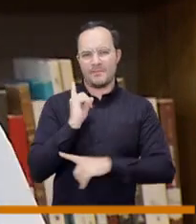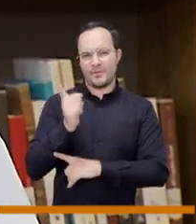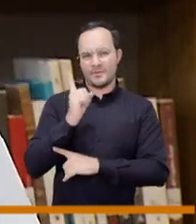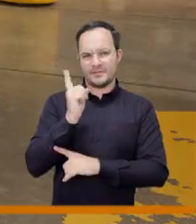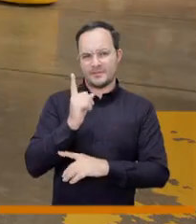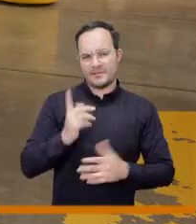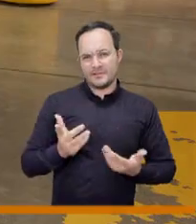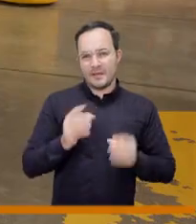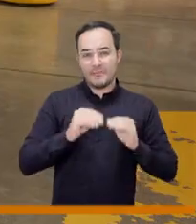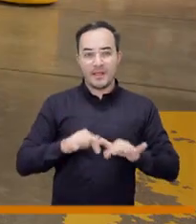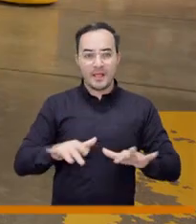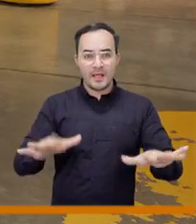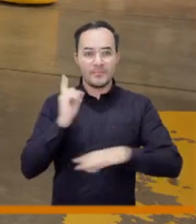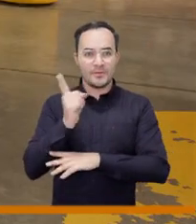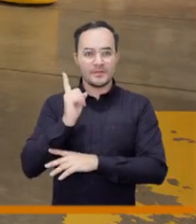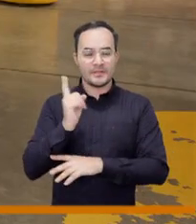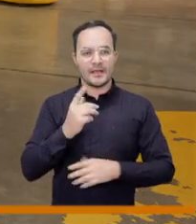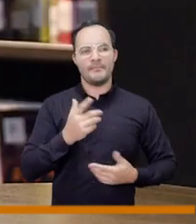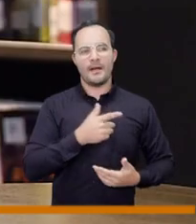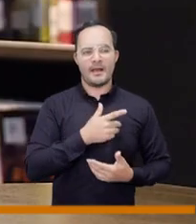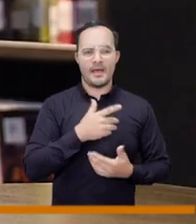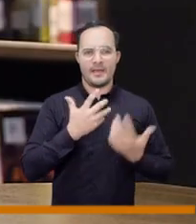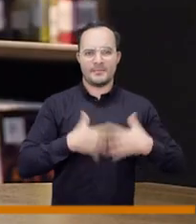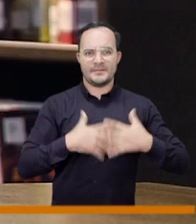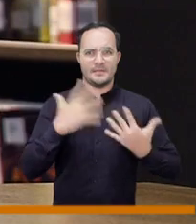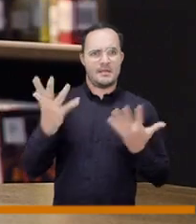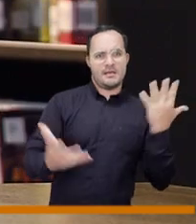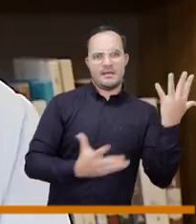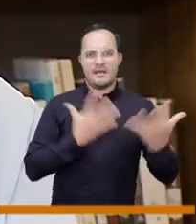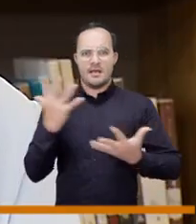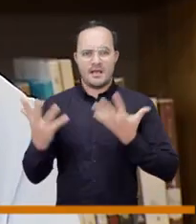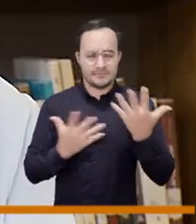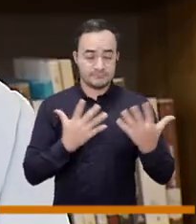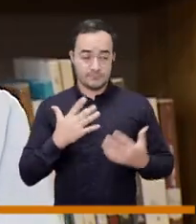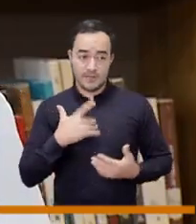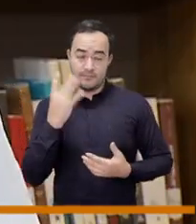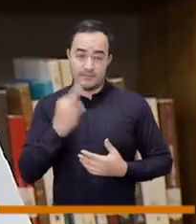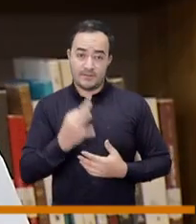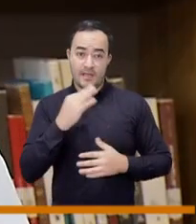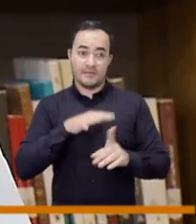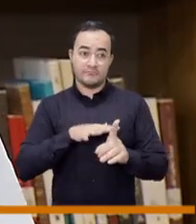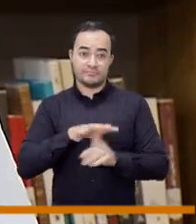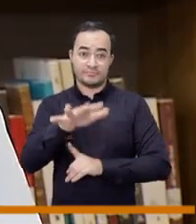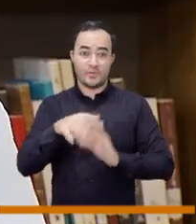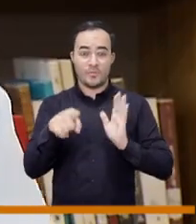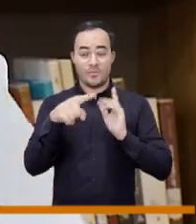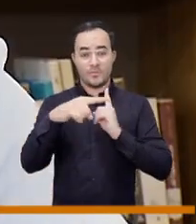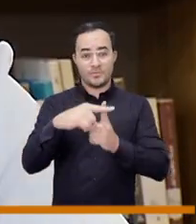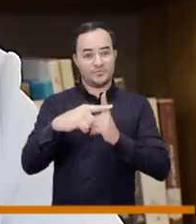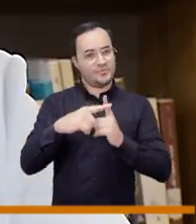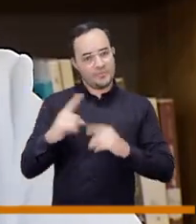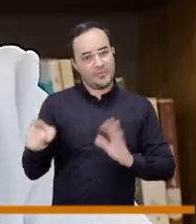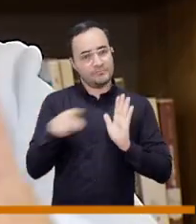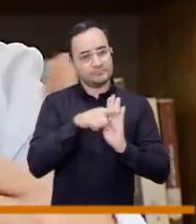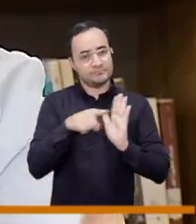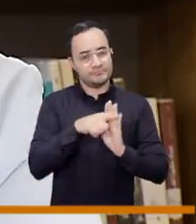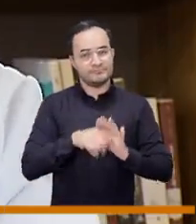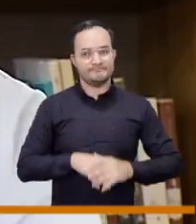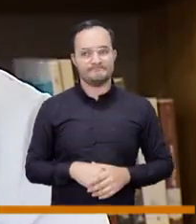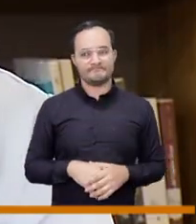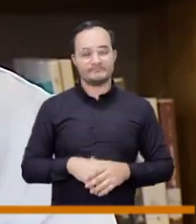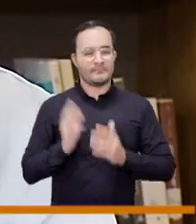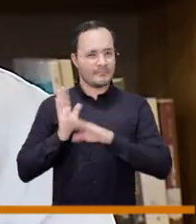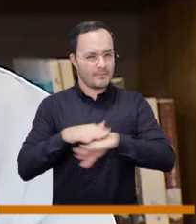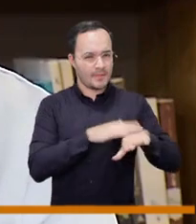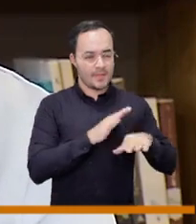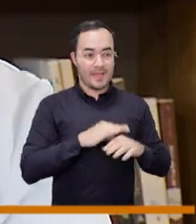política que causa pánico financiero a la empresa es dañino lo que tenemos que hacer en el consejo y revisar en